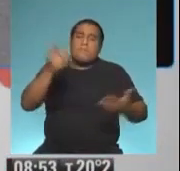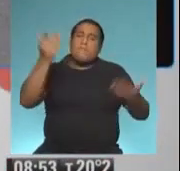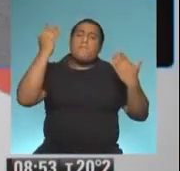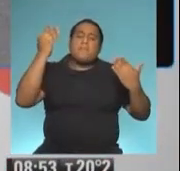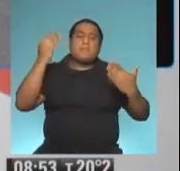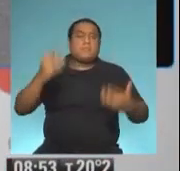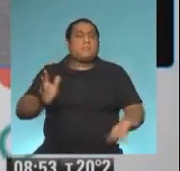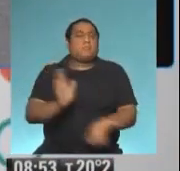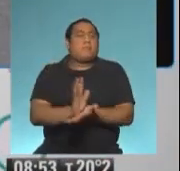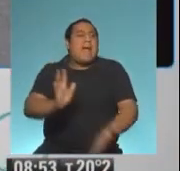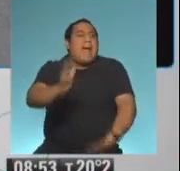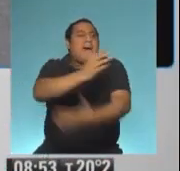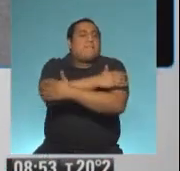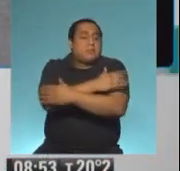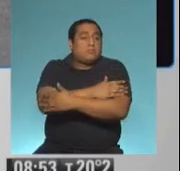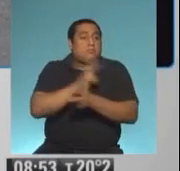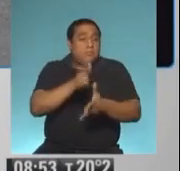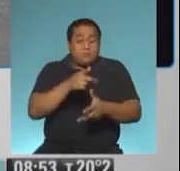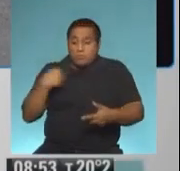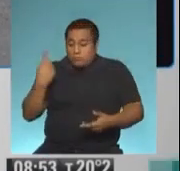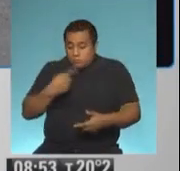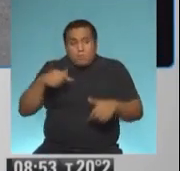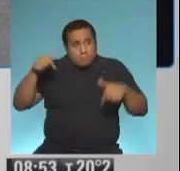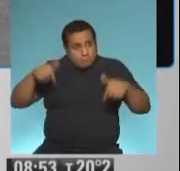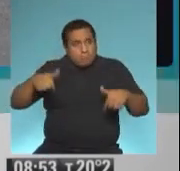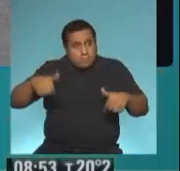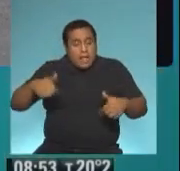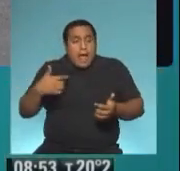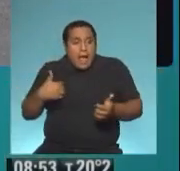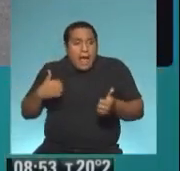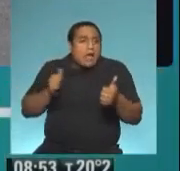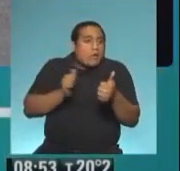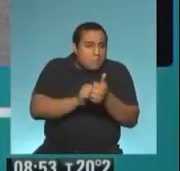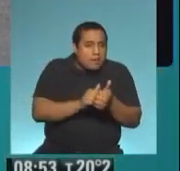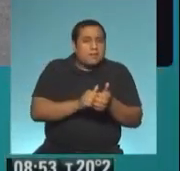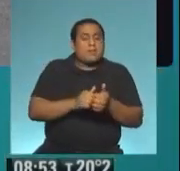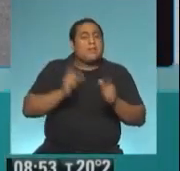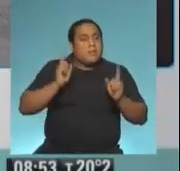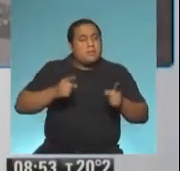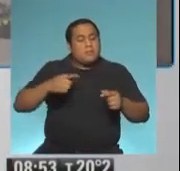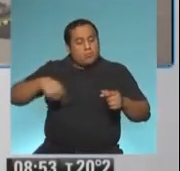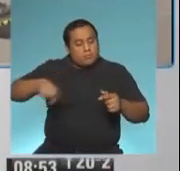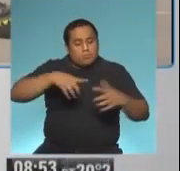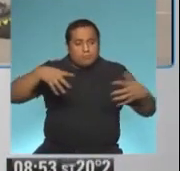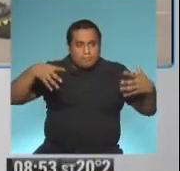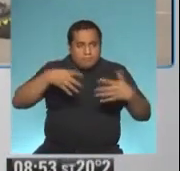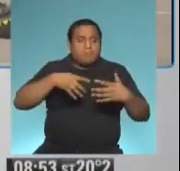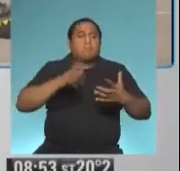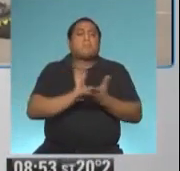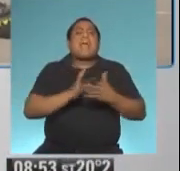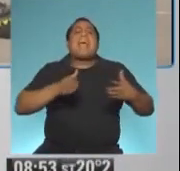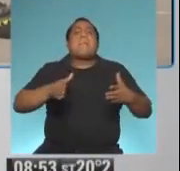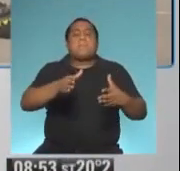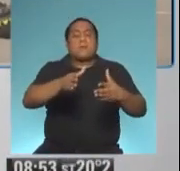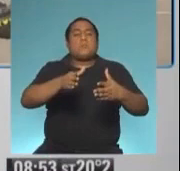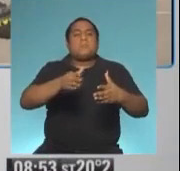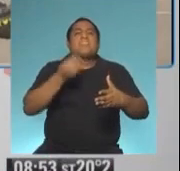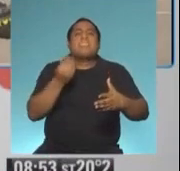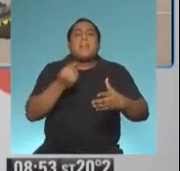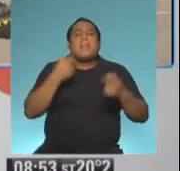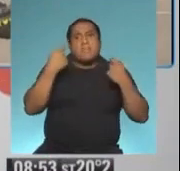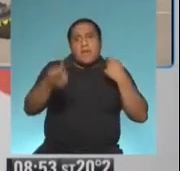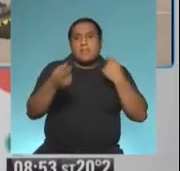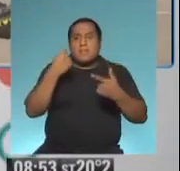y abrazar y decir que acá estamos para acompañar y para transitar un camino que tiene que ver con seguir garantizando